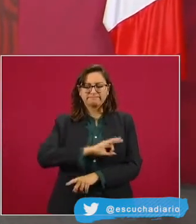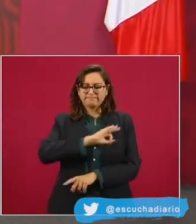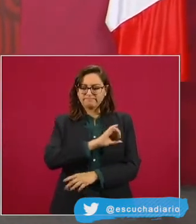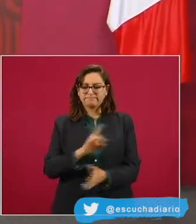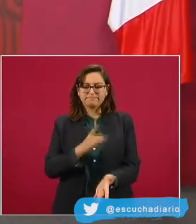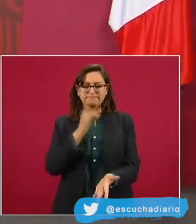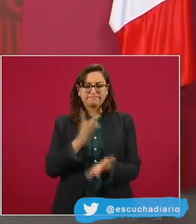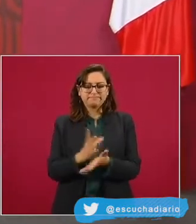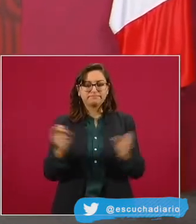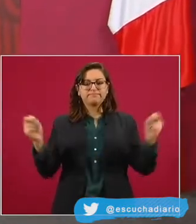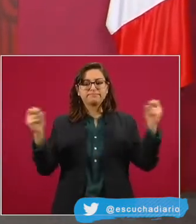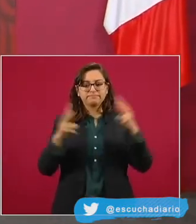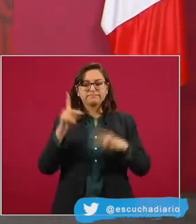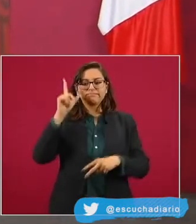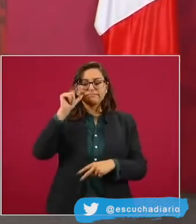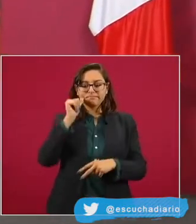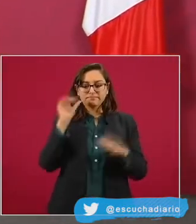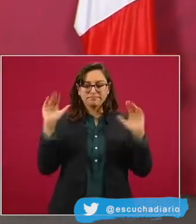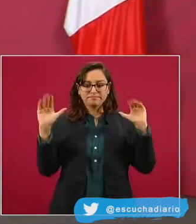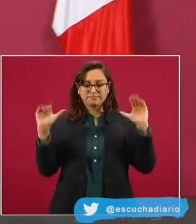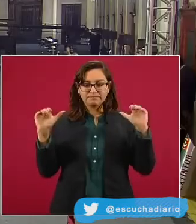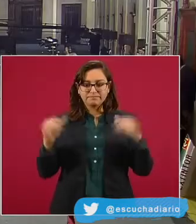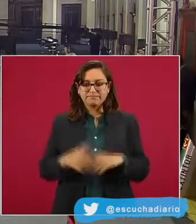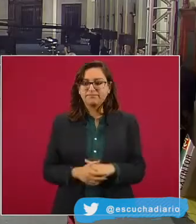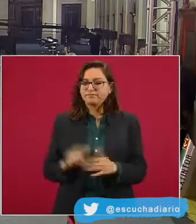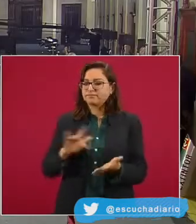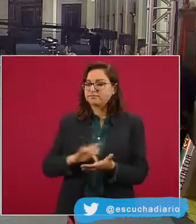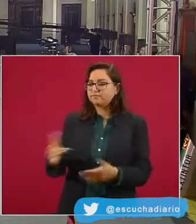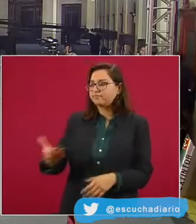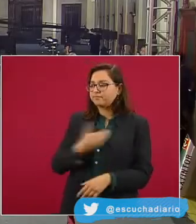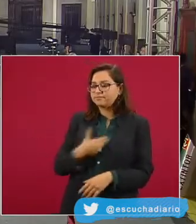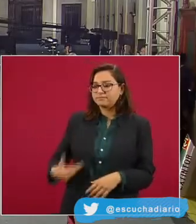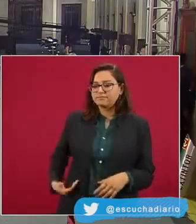Nos vemos mañana. Adiós. Gracias, presidente.